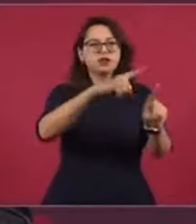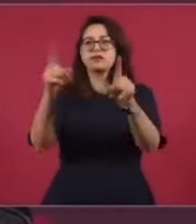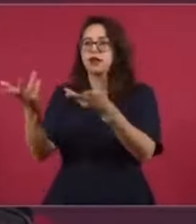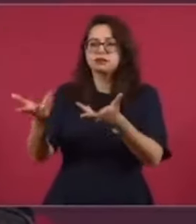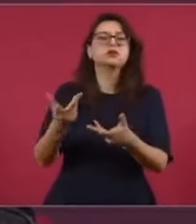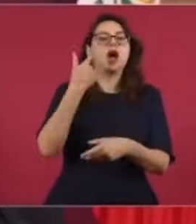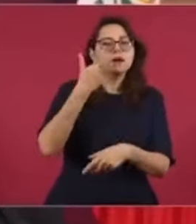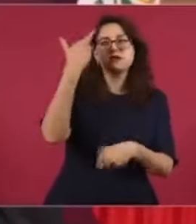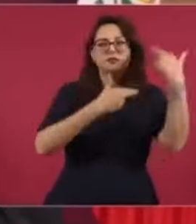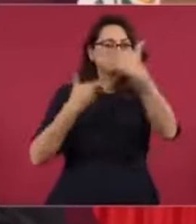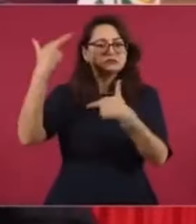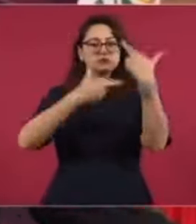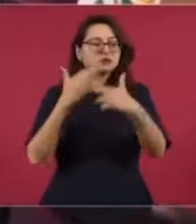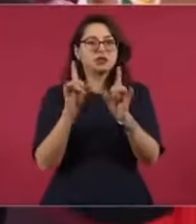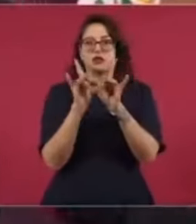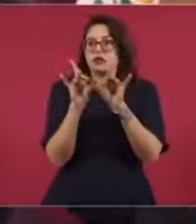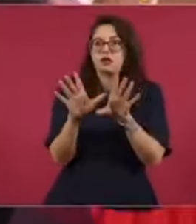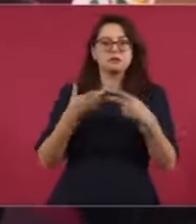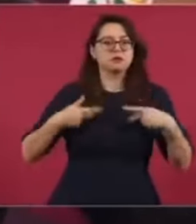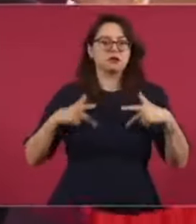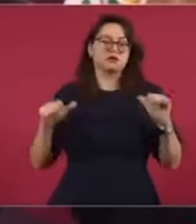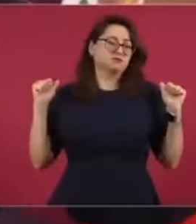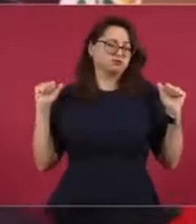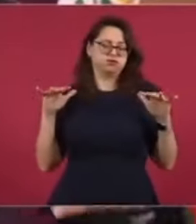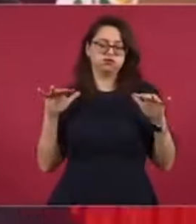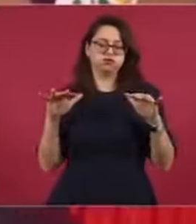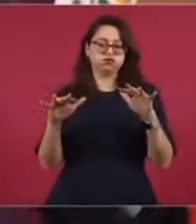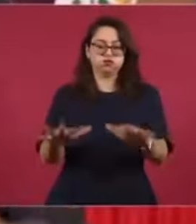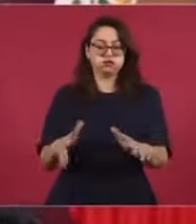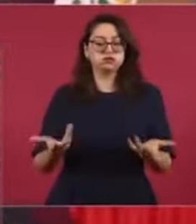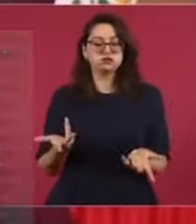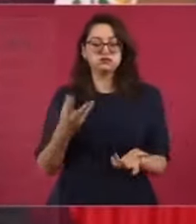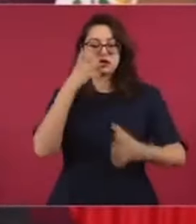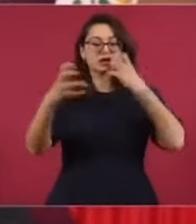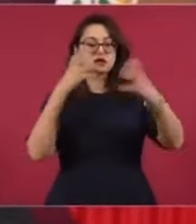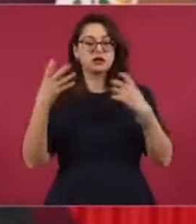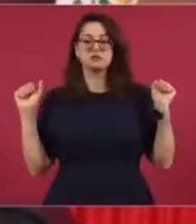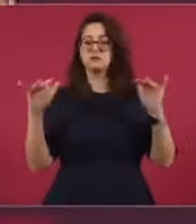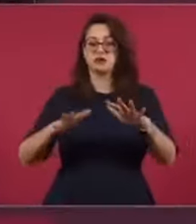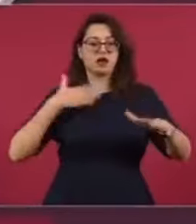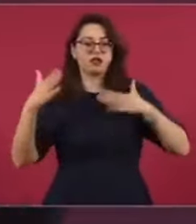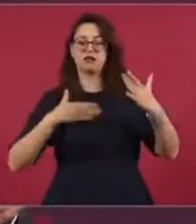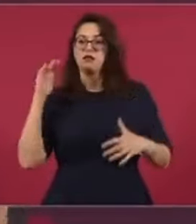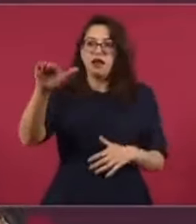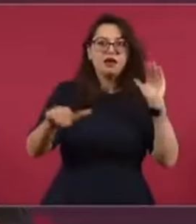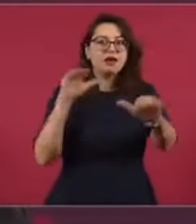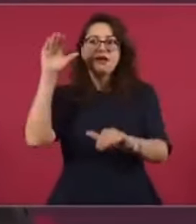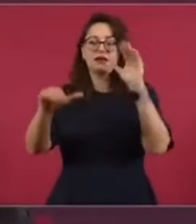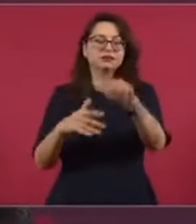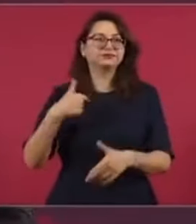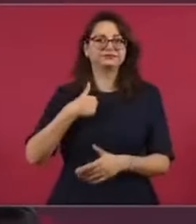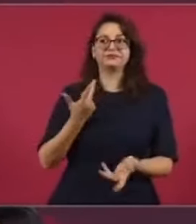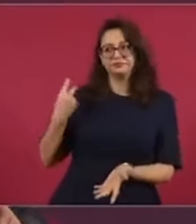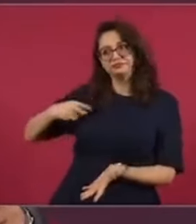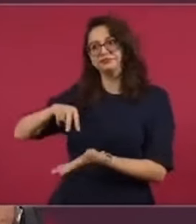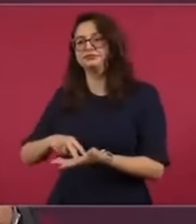realizando y se empieza a juntar la gente y tengo que salir a hablar con ellos.